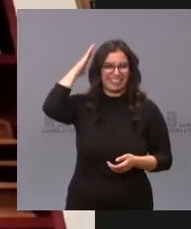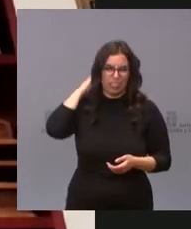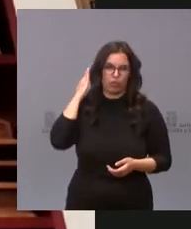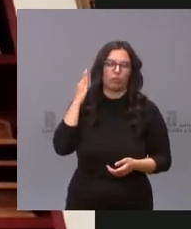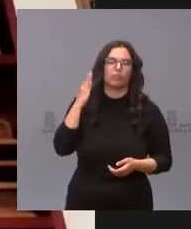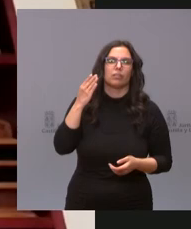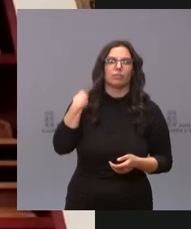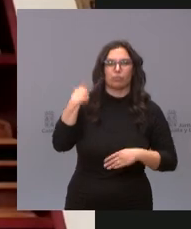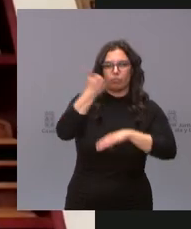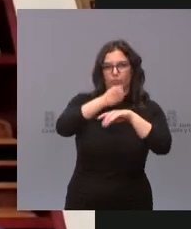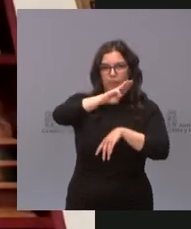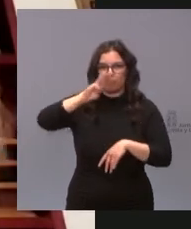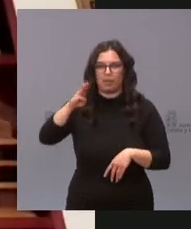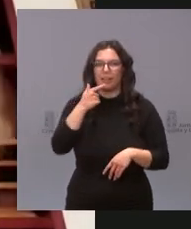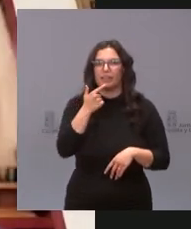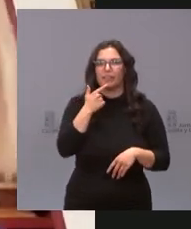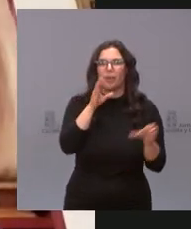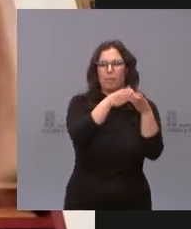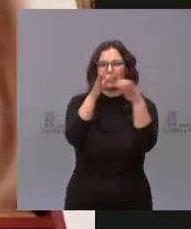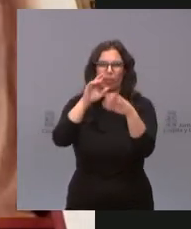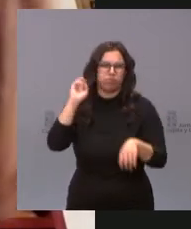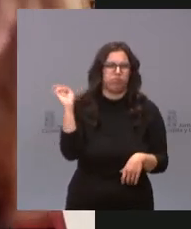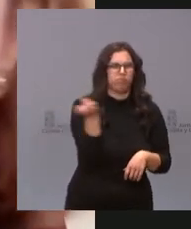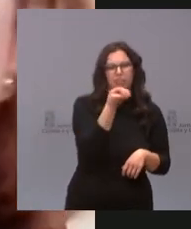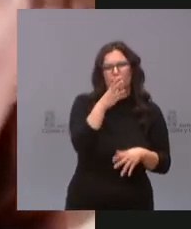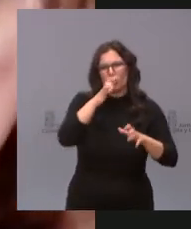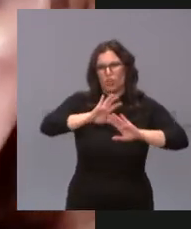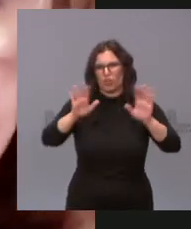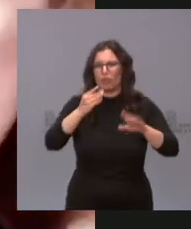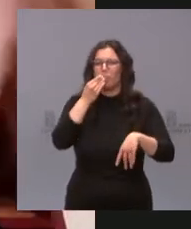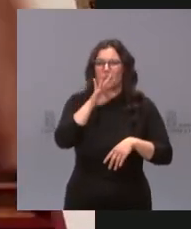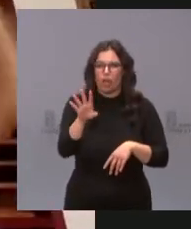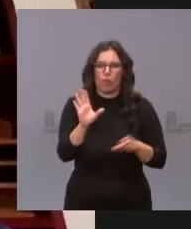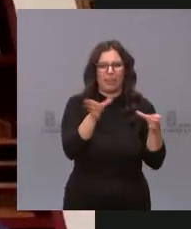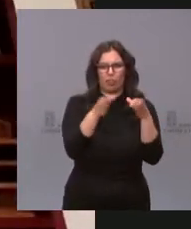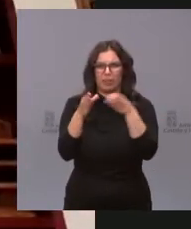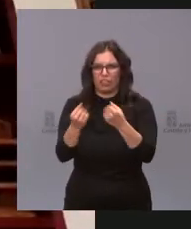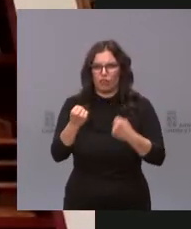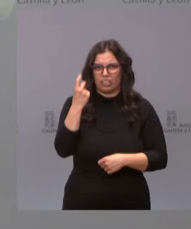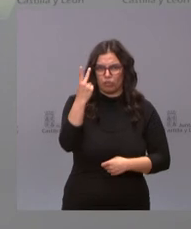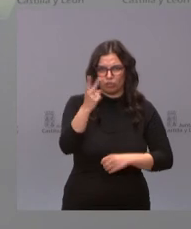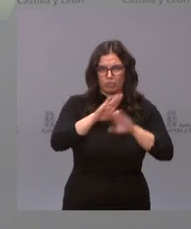el multipartidismo es un desastre y que sería necesario volver al bipartidismo muchas gracias